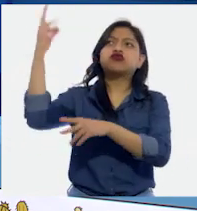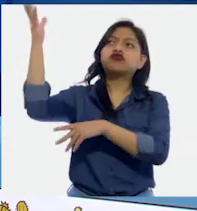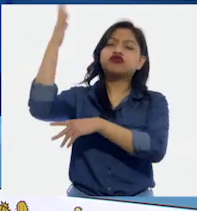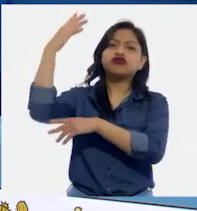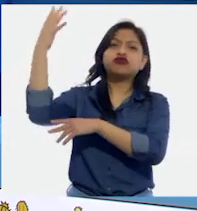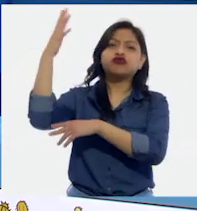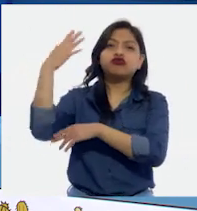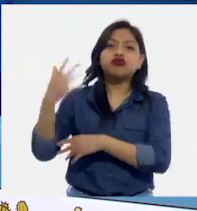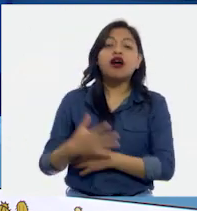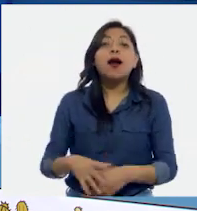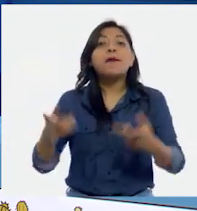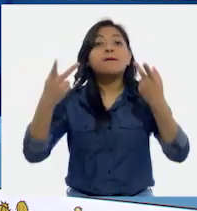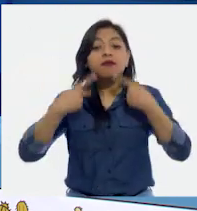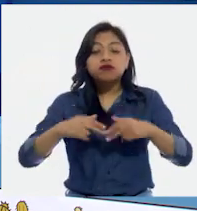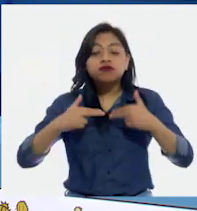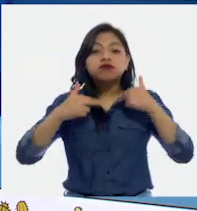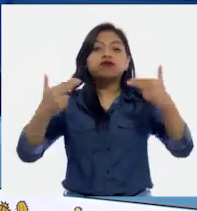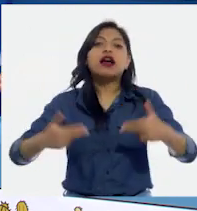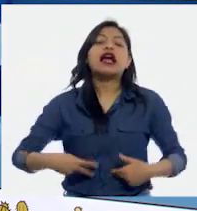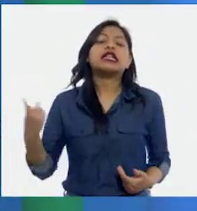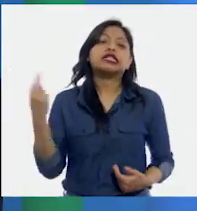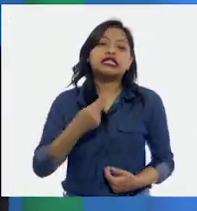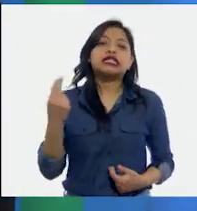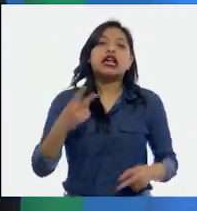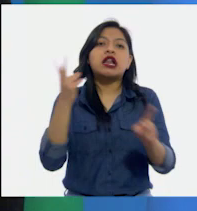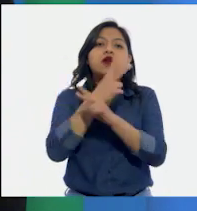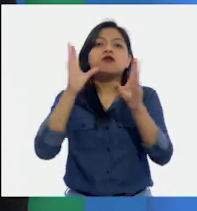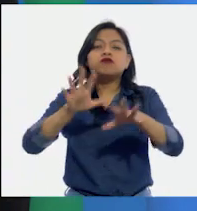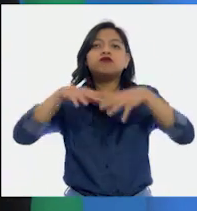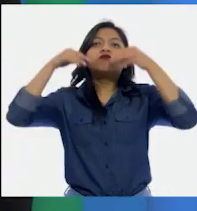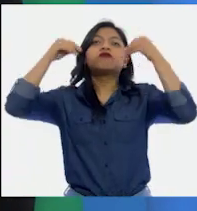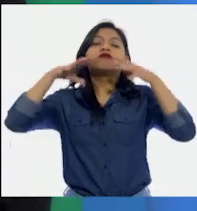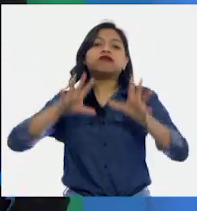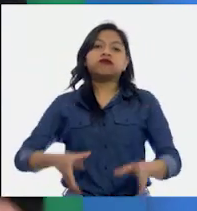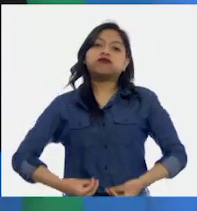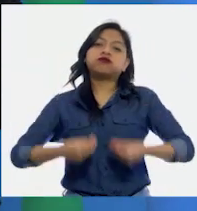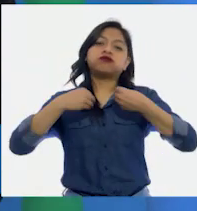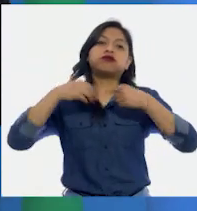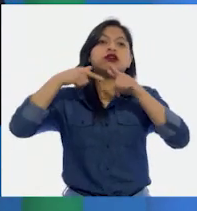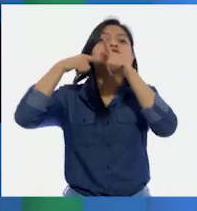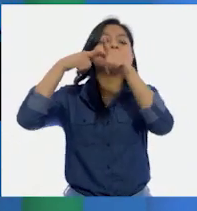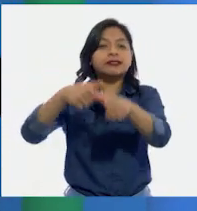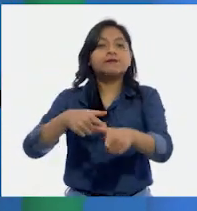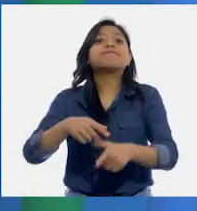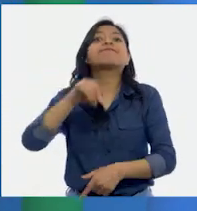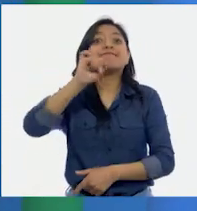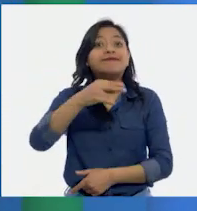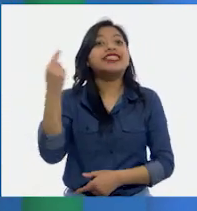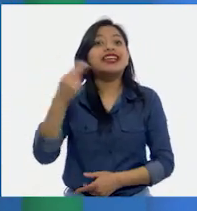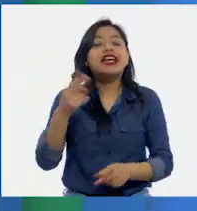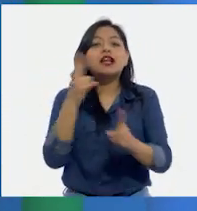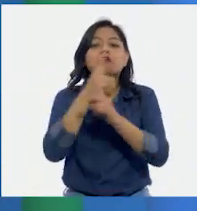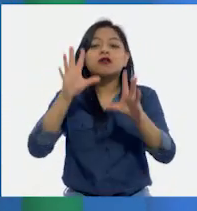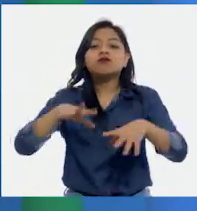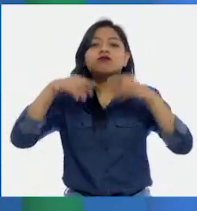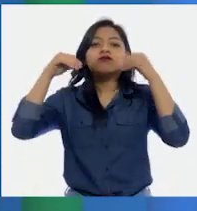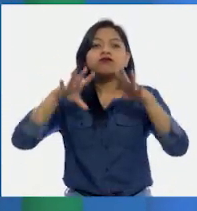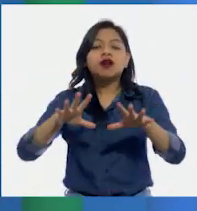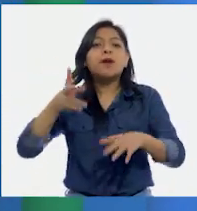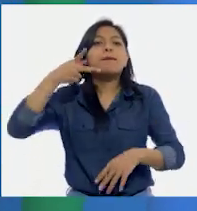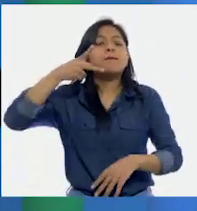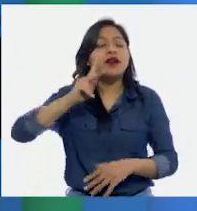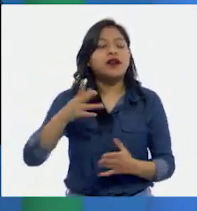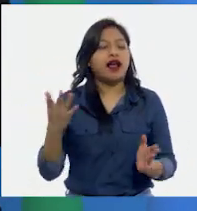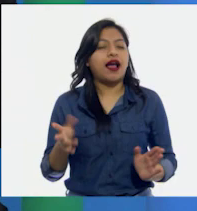seres vivos necesitamos aire para vivir. Así es, Juan Carlos. Necesitamos del aire, pero para ser